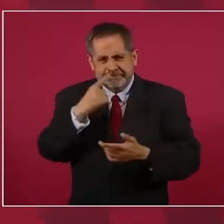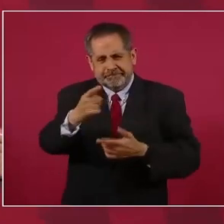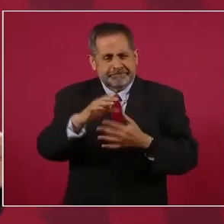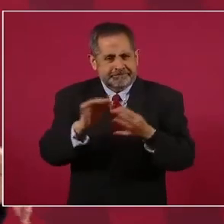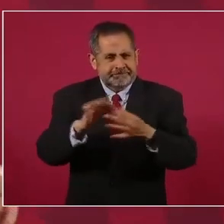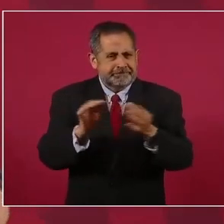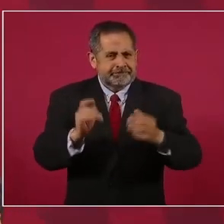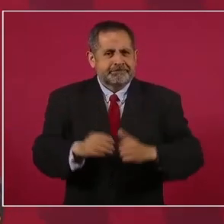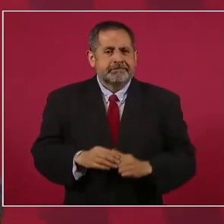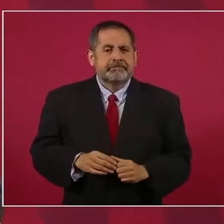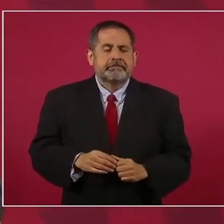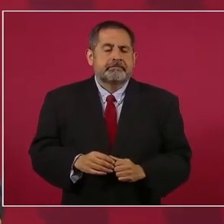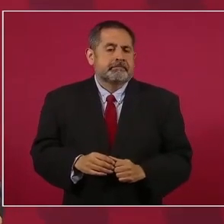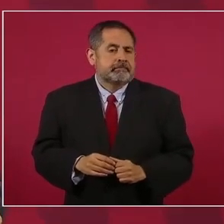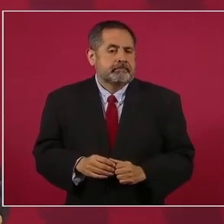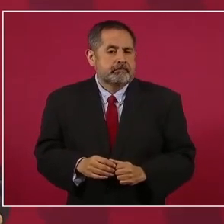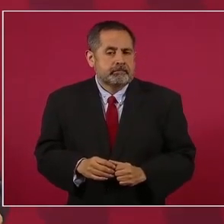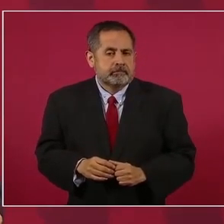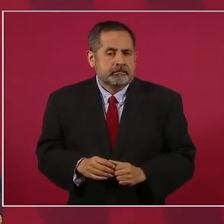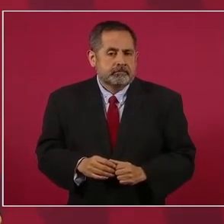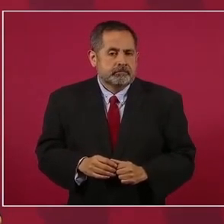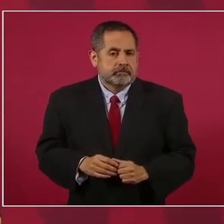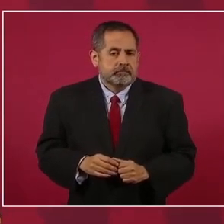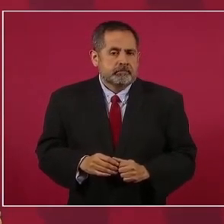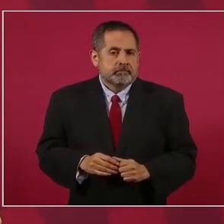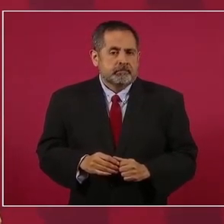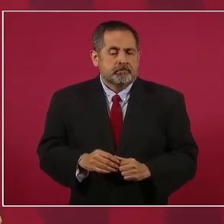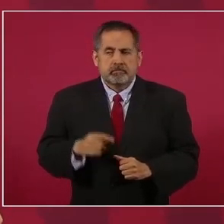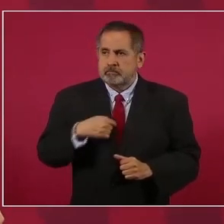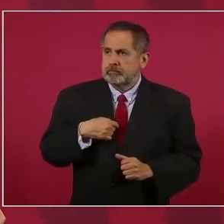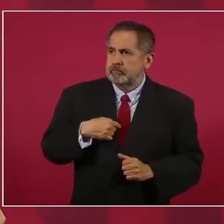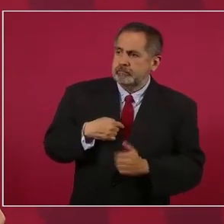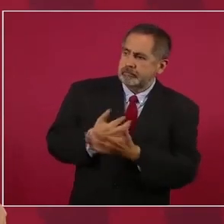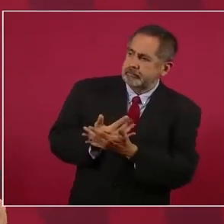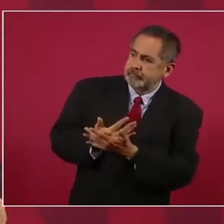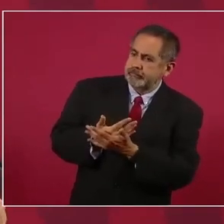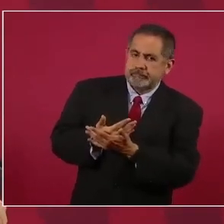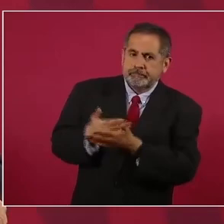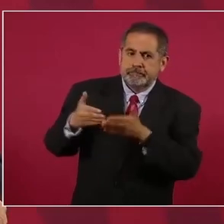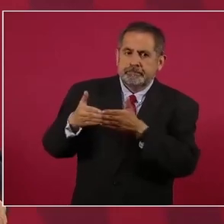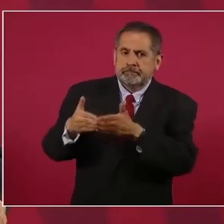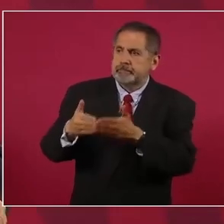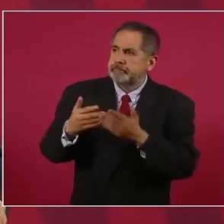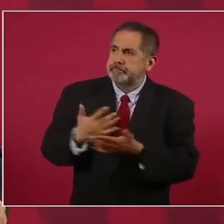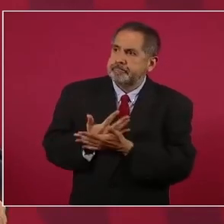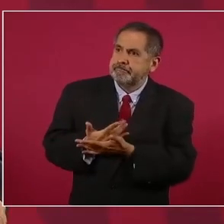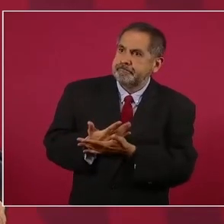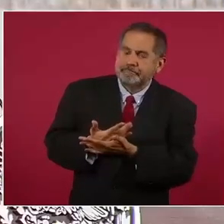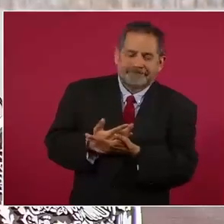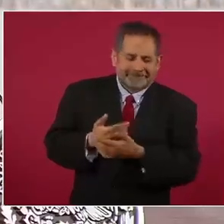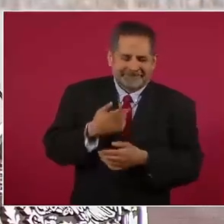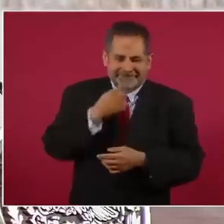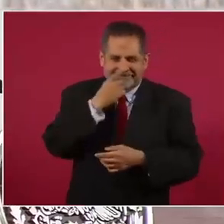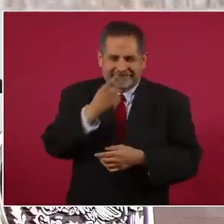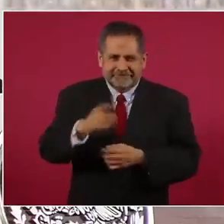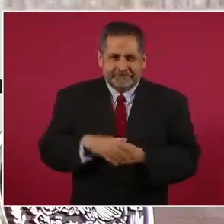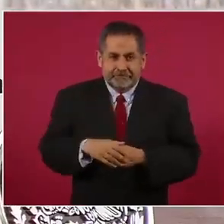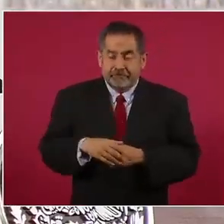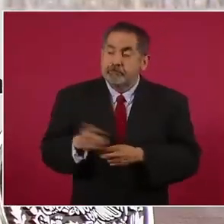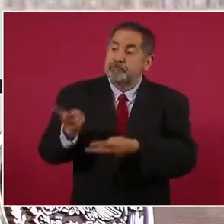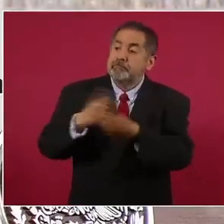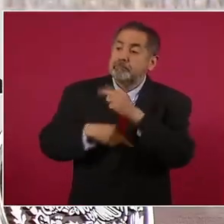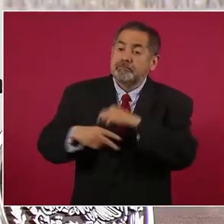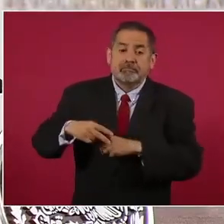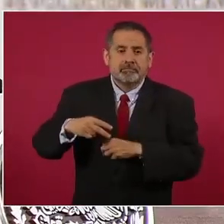estaba esperando que emergiera un submarino